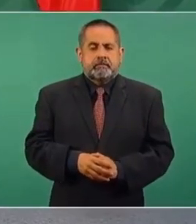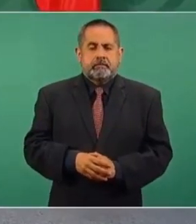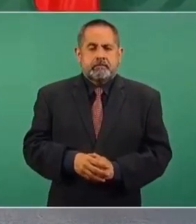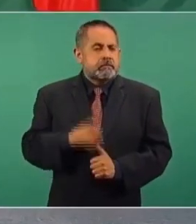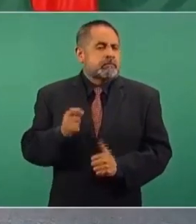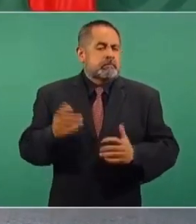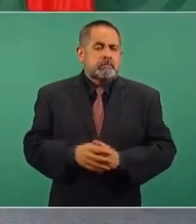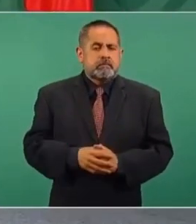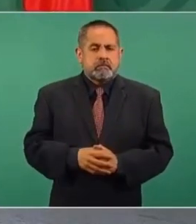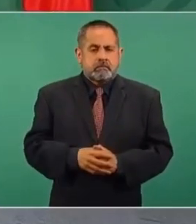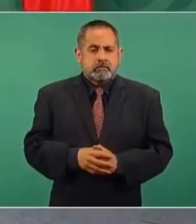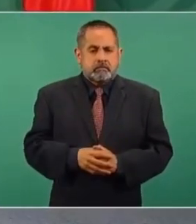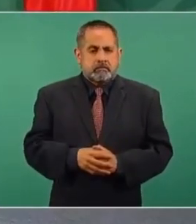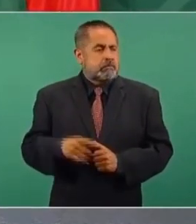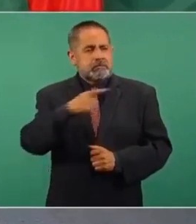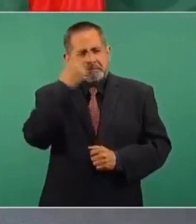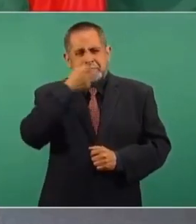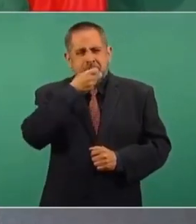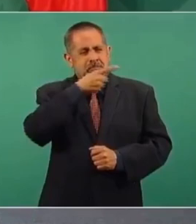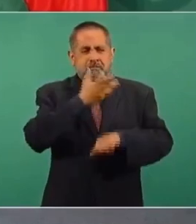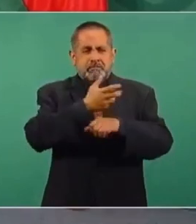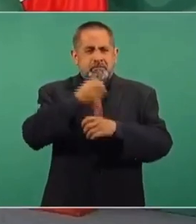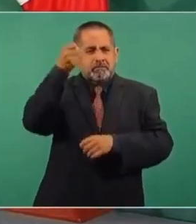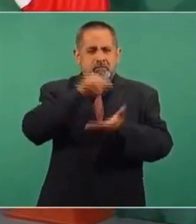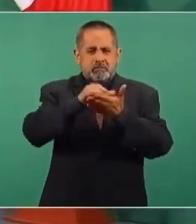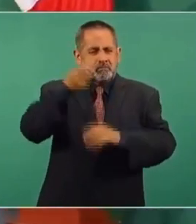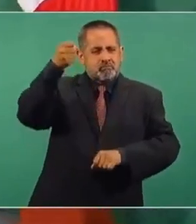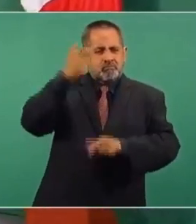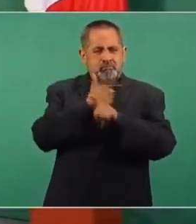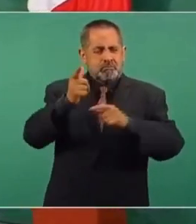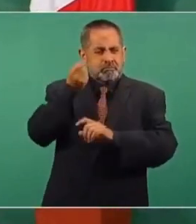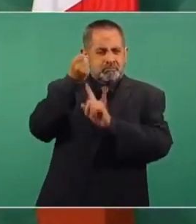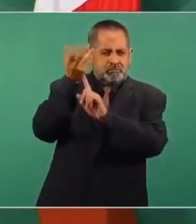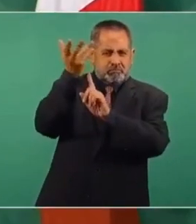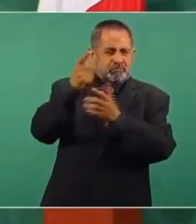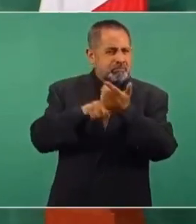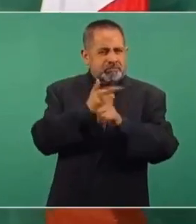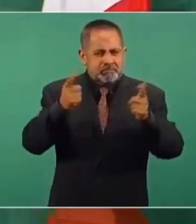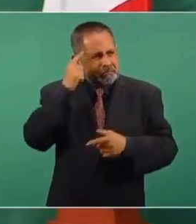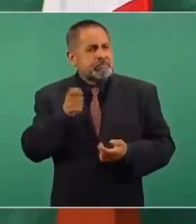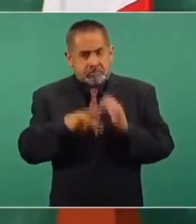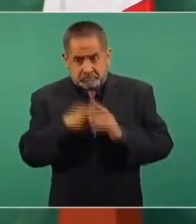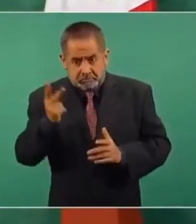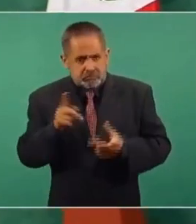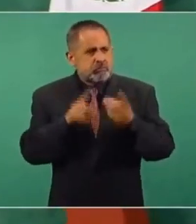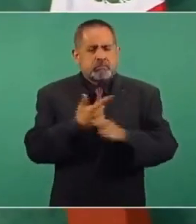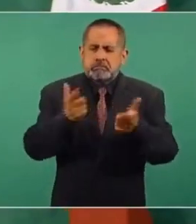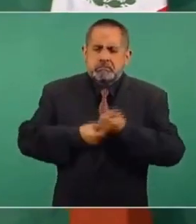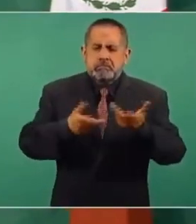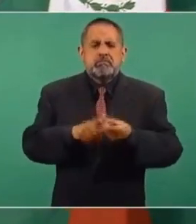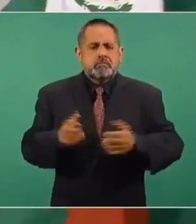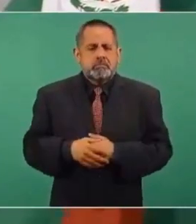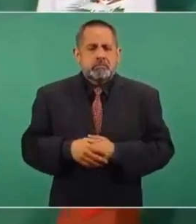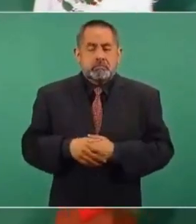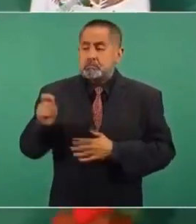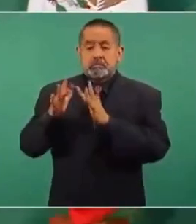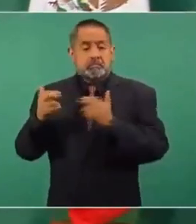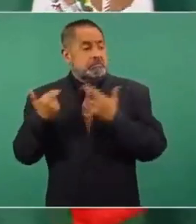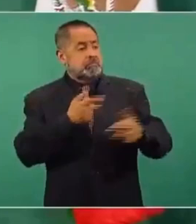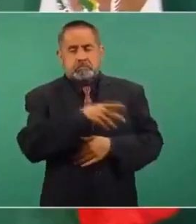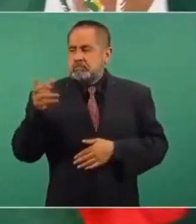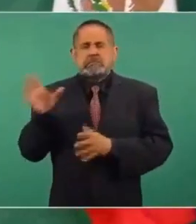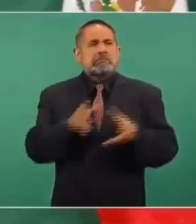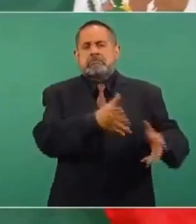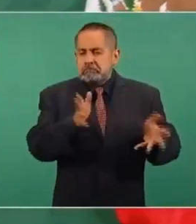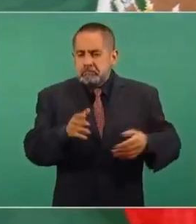¿Y qué? La Estatua de Libertad de Nueva York. Es un símbolo vacío. Nada más fue el regalo de los franceses